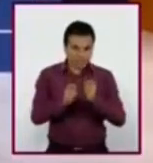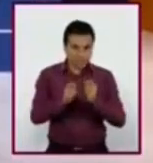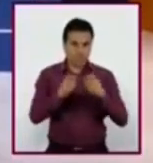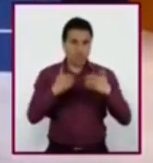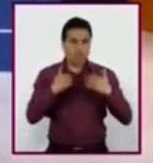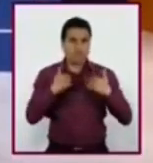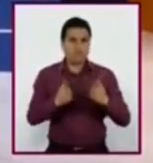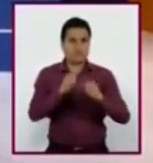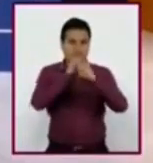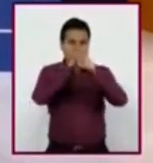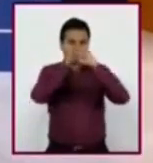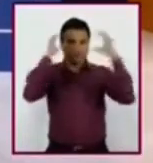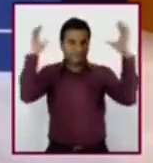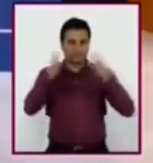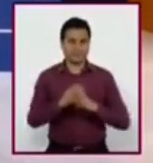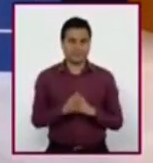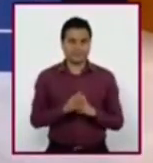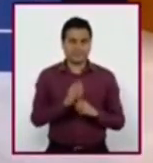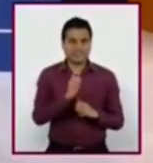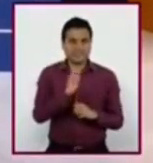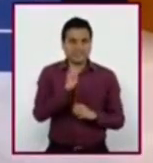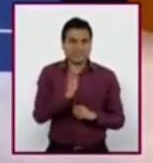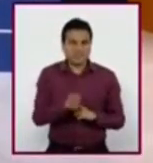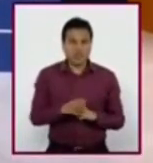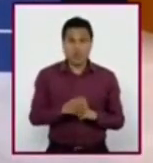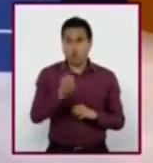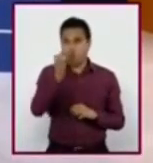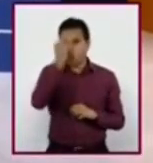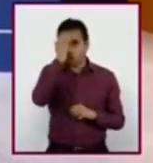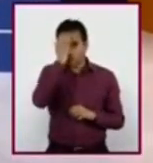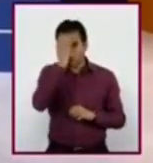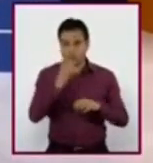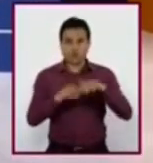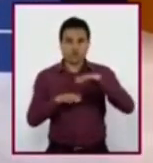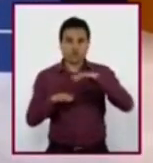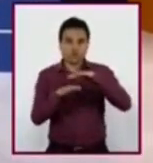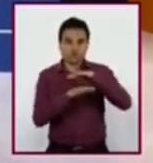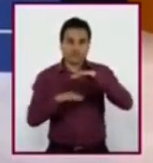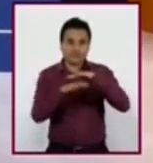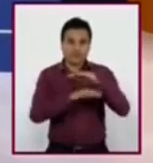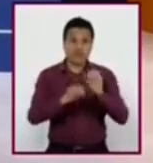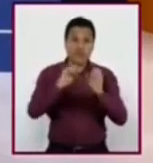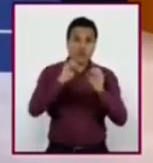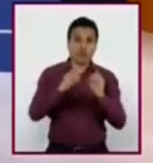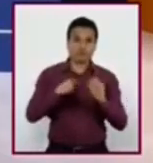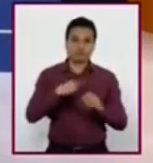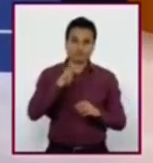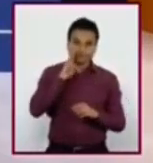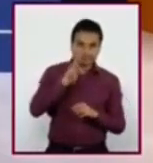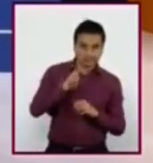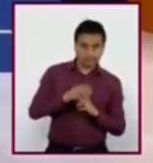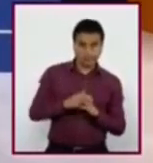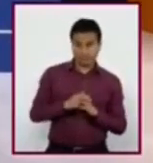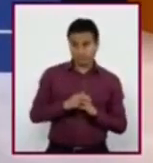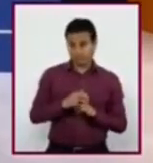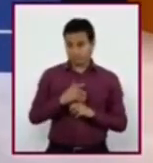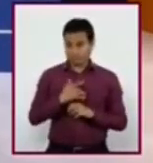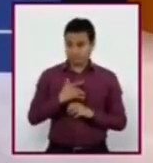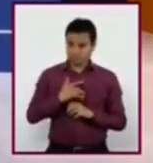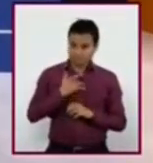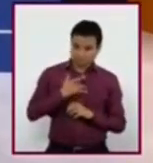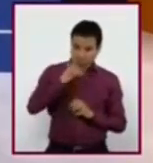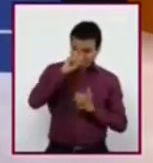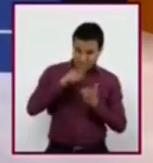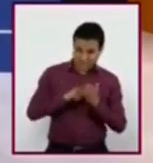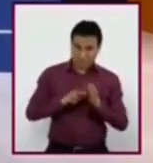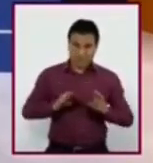este caso, la definición se refiere al conocimiento superficial o las primeras impresiones que tenemos acerca de las características